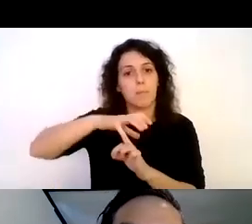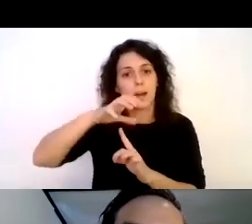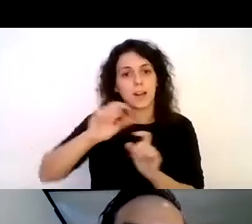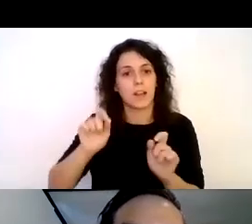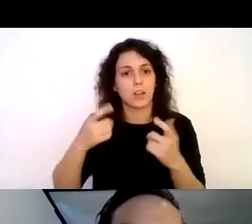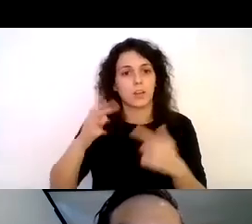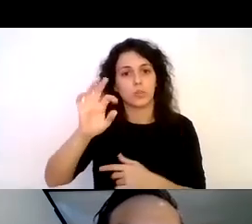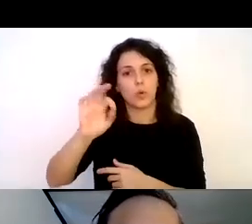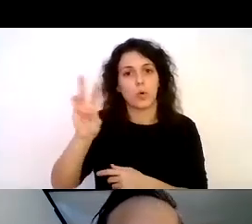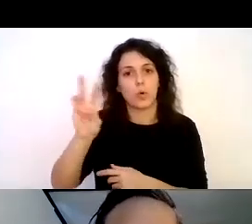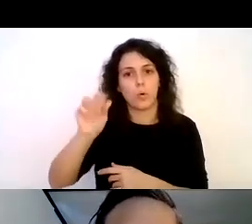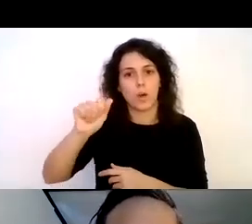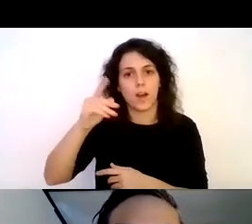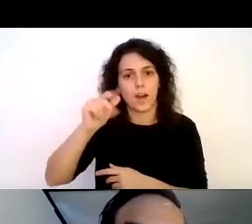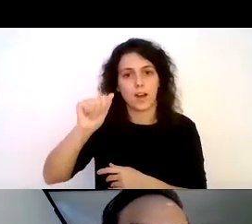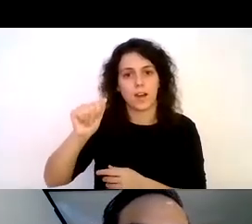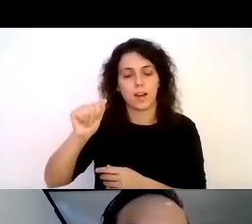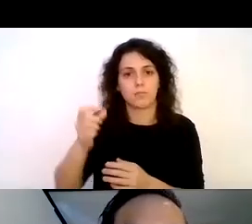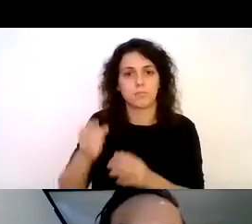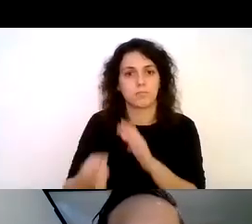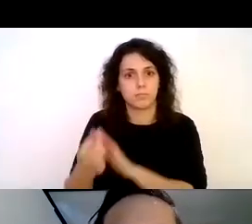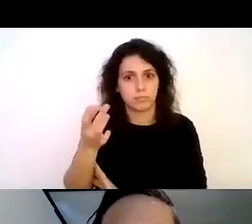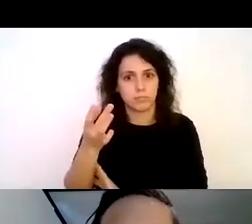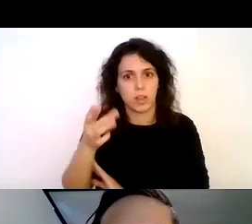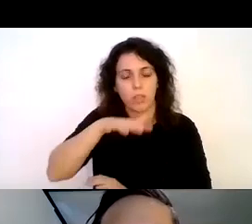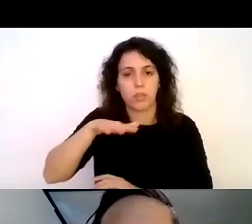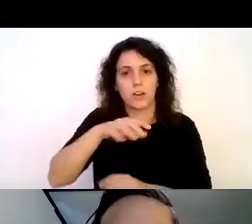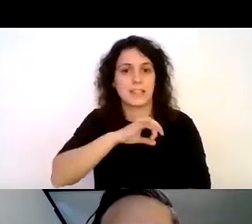ubicado en la región de la Araucanía en la zona sur de Chile